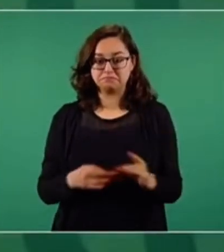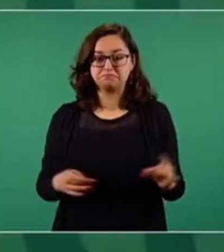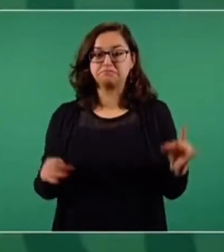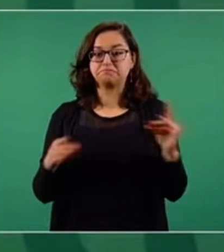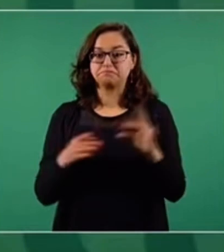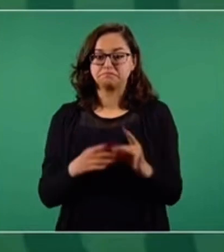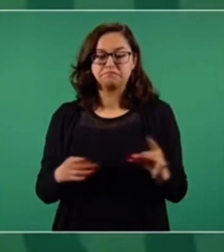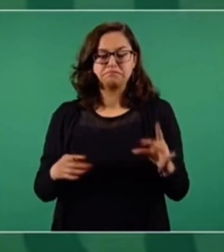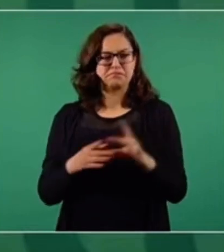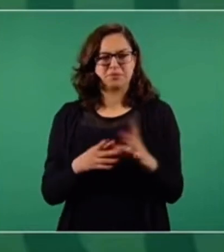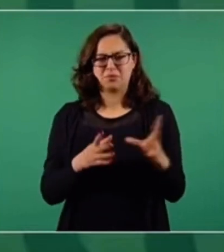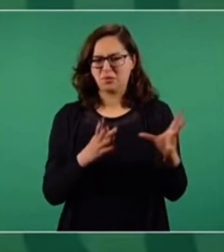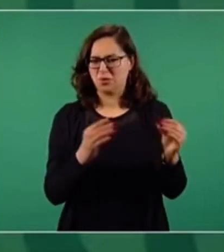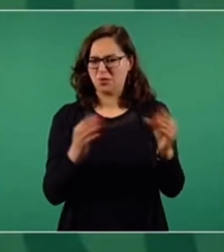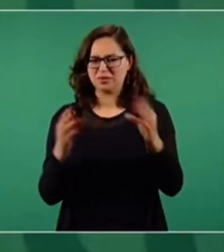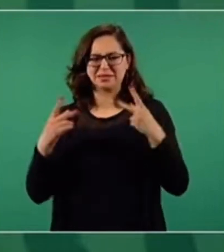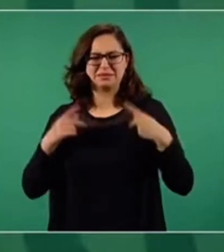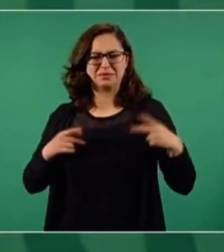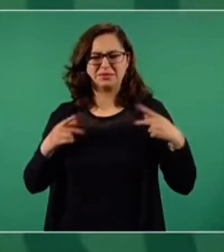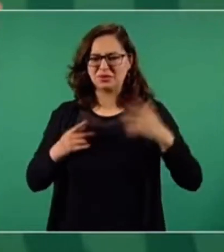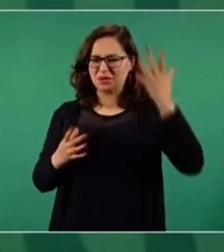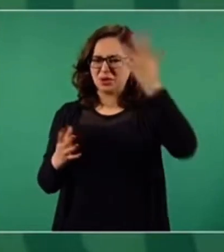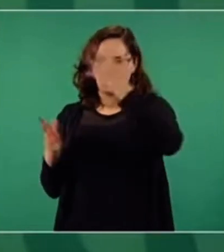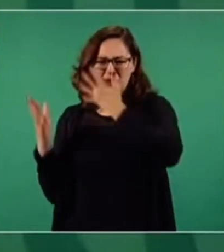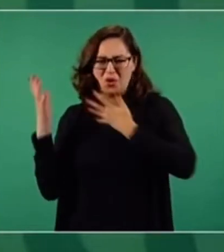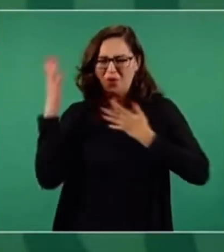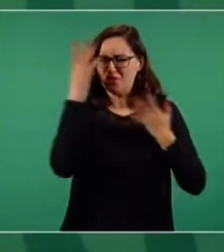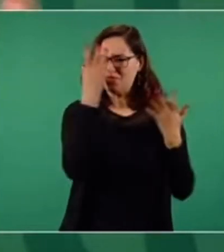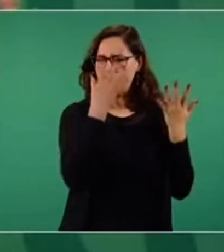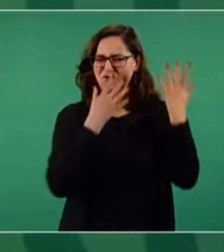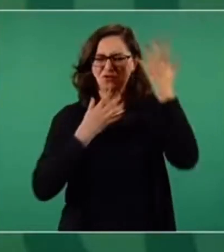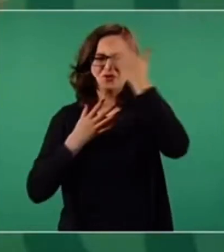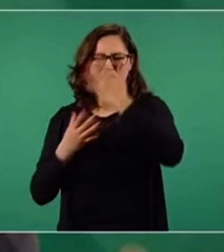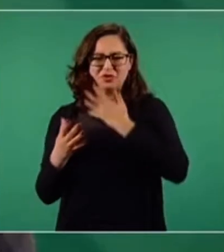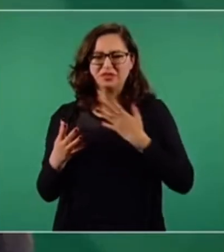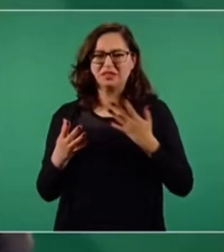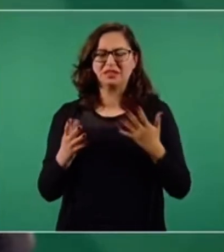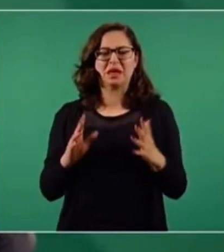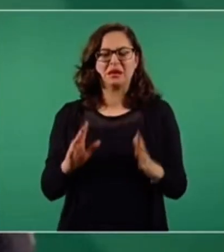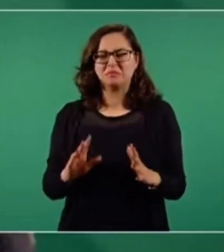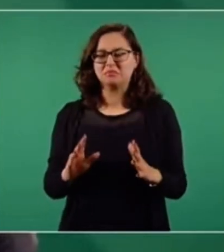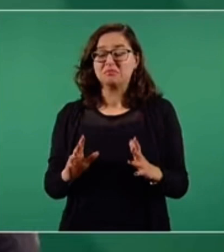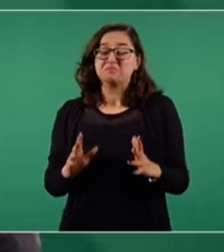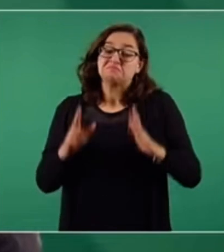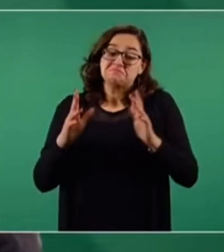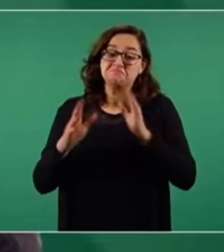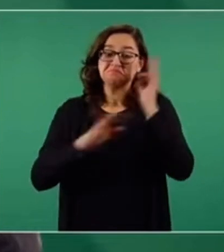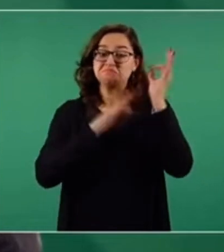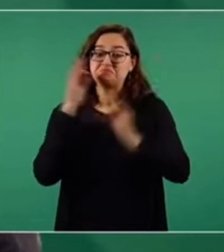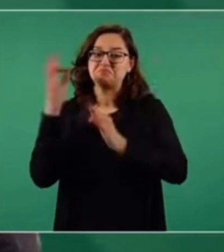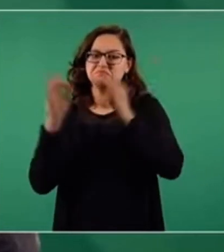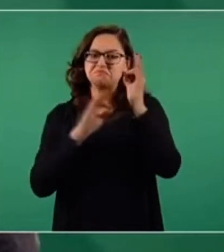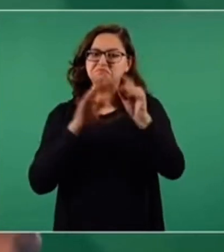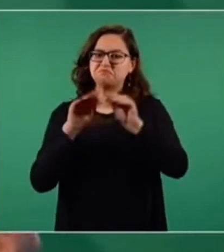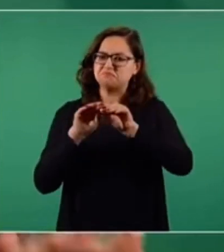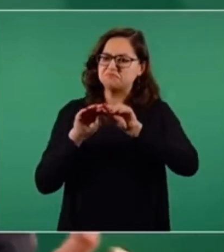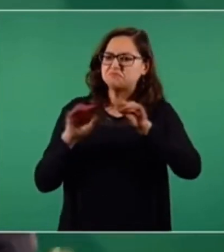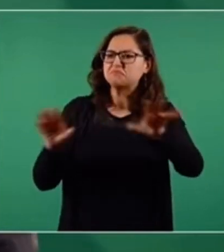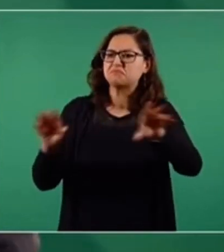bastante confusión, parecía como que había un guión narrativo queriendo